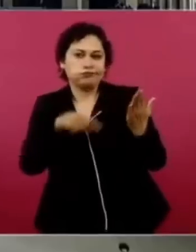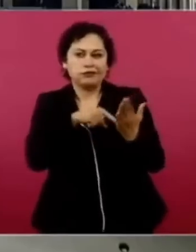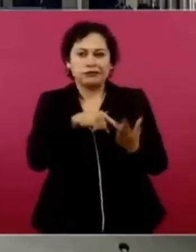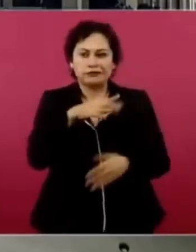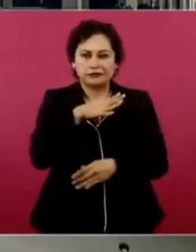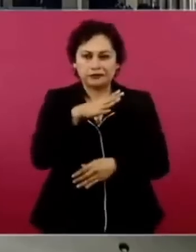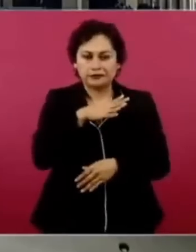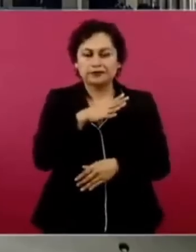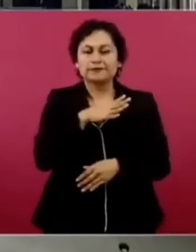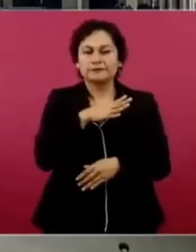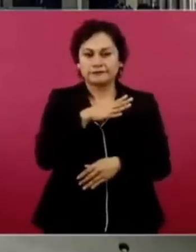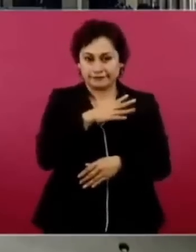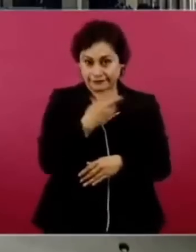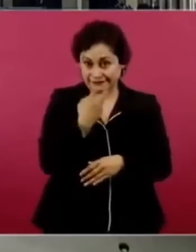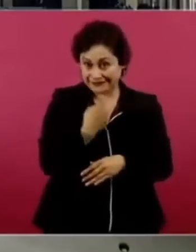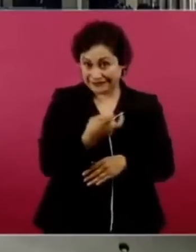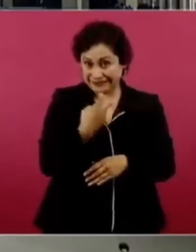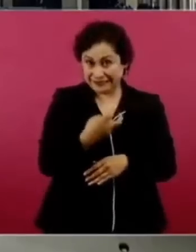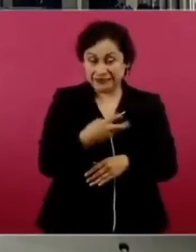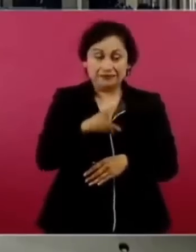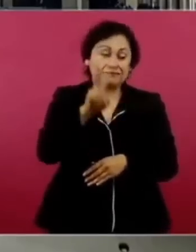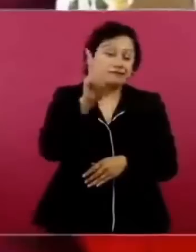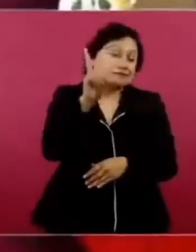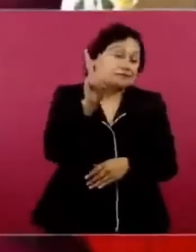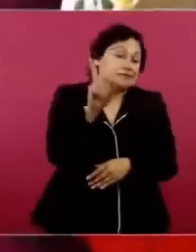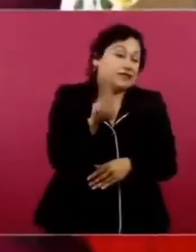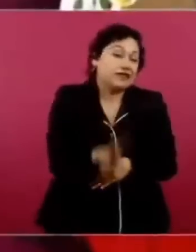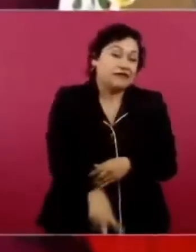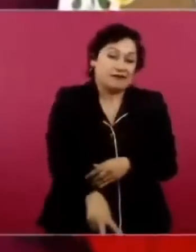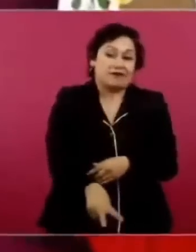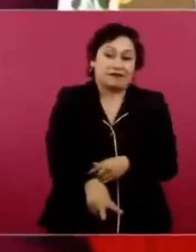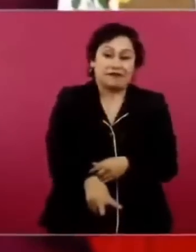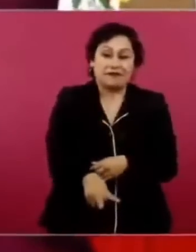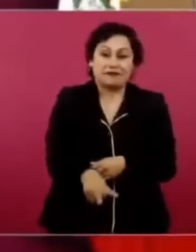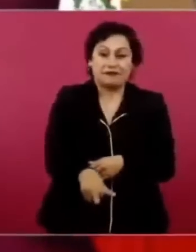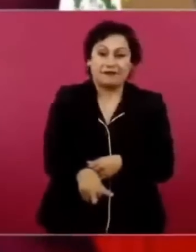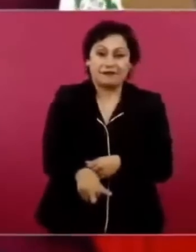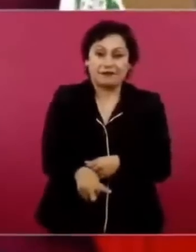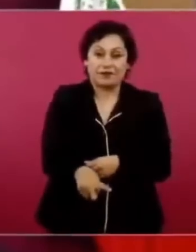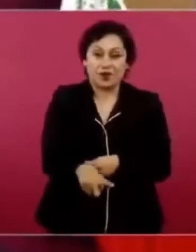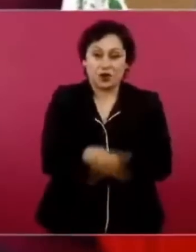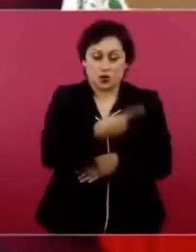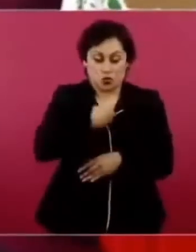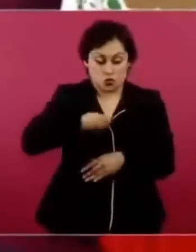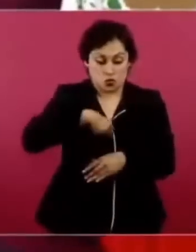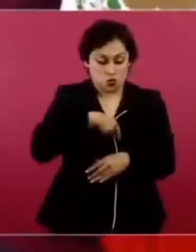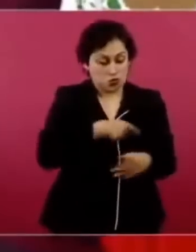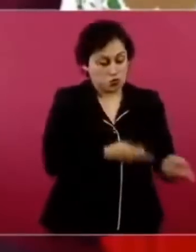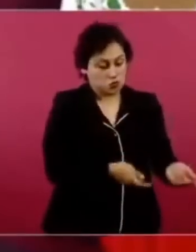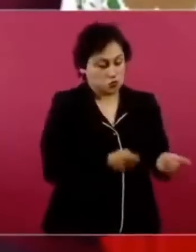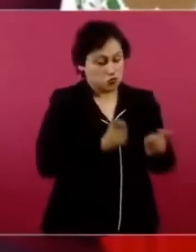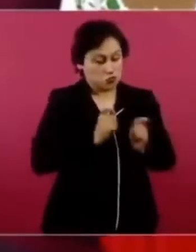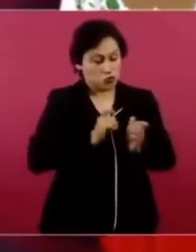Que esa es la esencia de nuestra política económica.